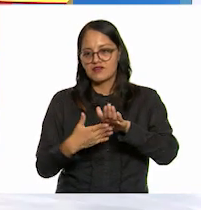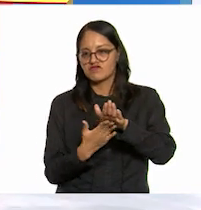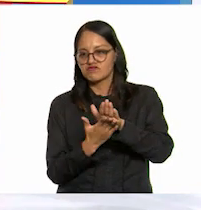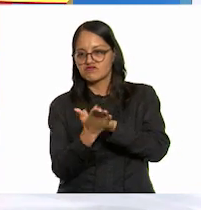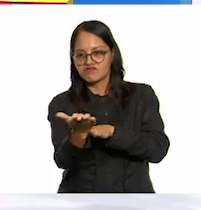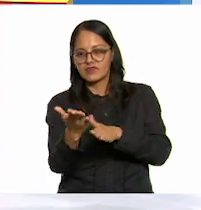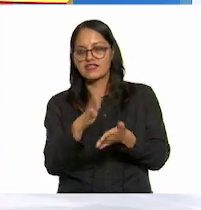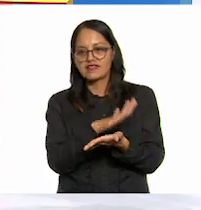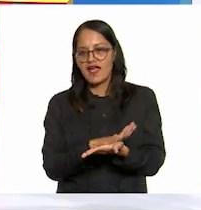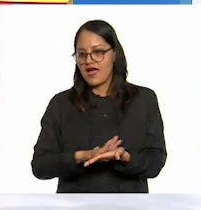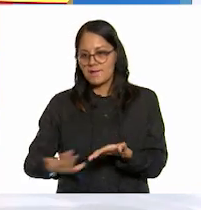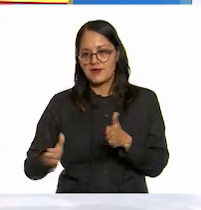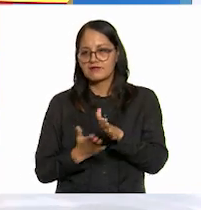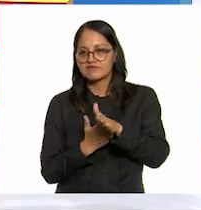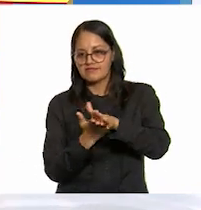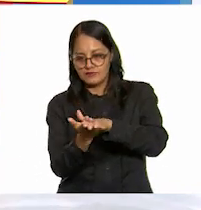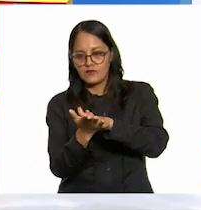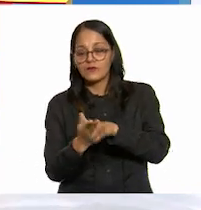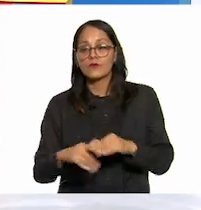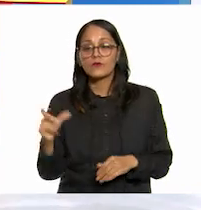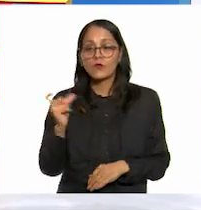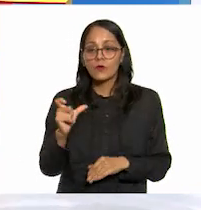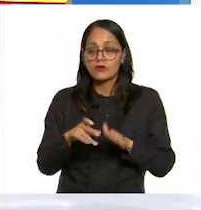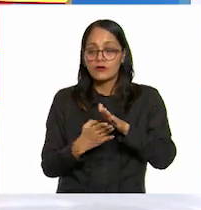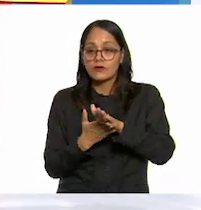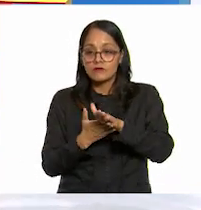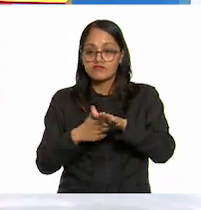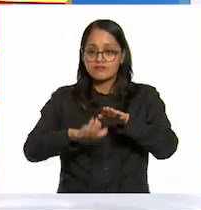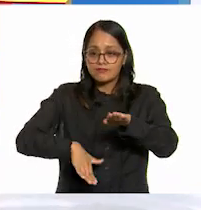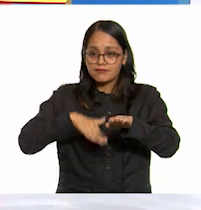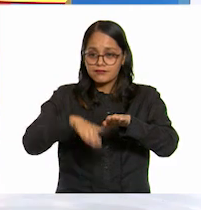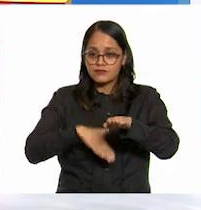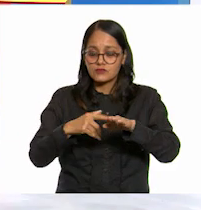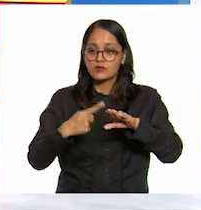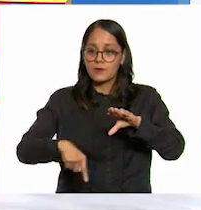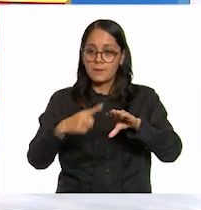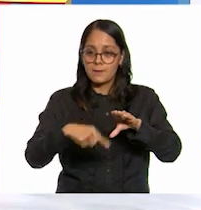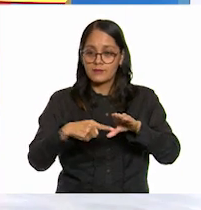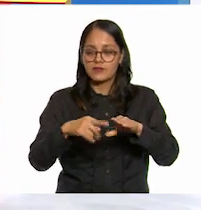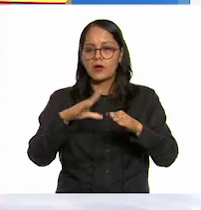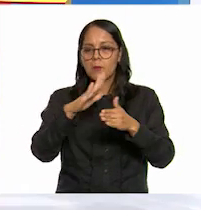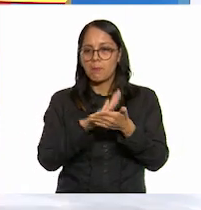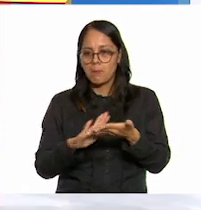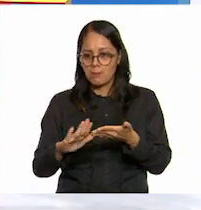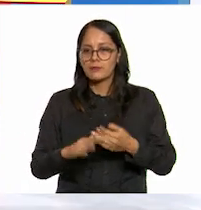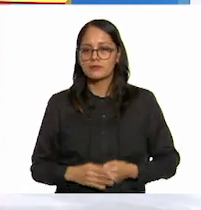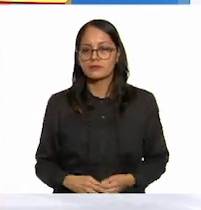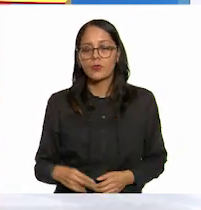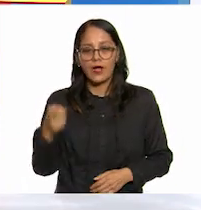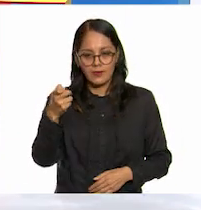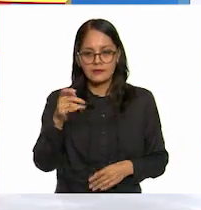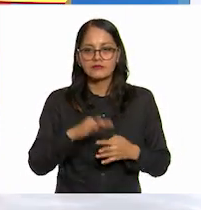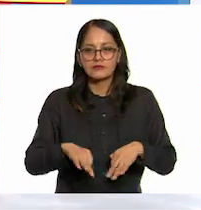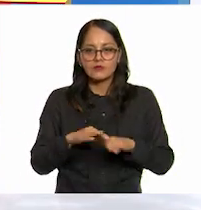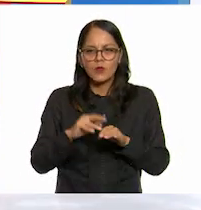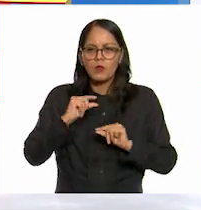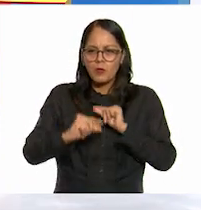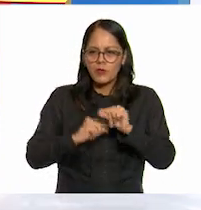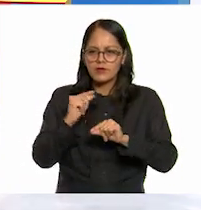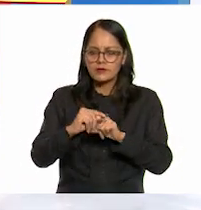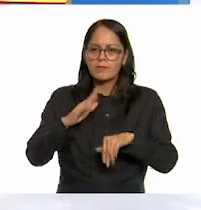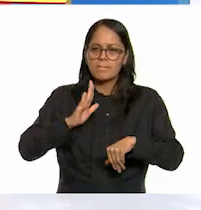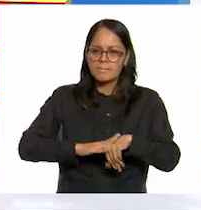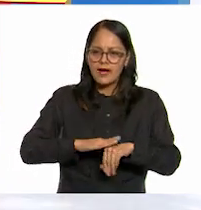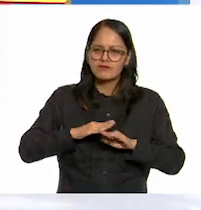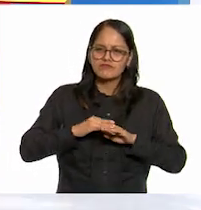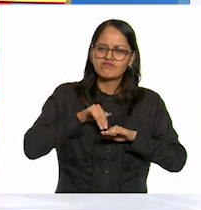tener menos superficie de contacto disminuyen la fricción del patín con el suelo bien bien por lo que se puede avanzar más